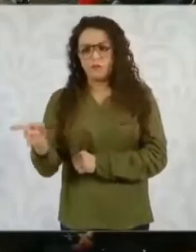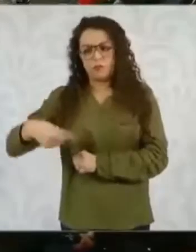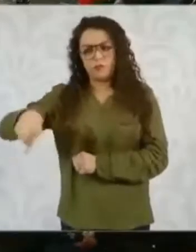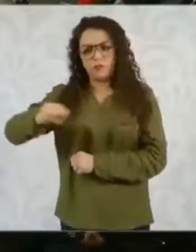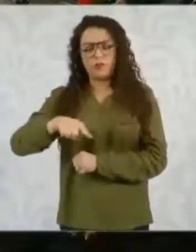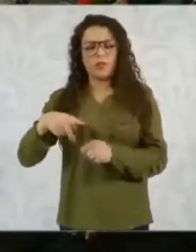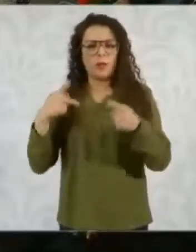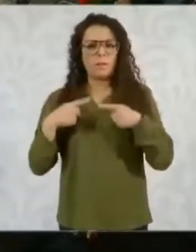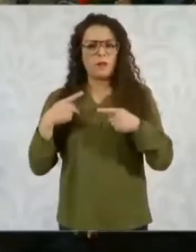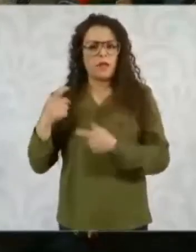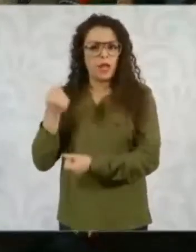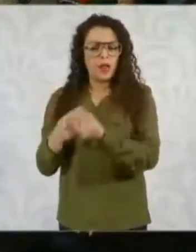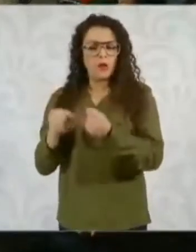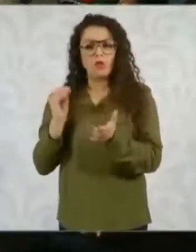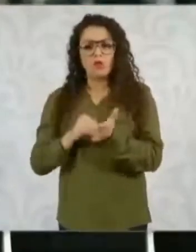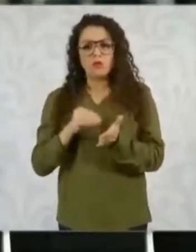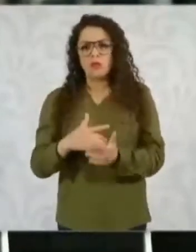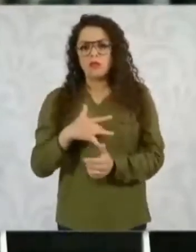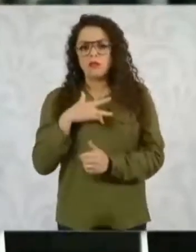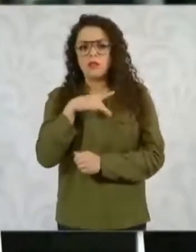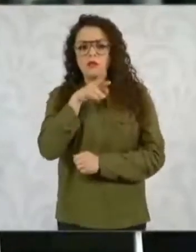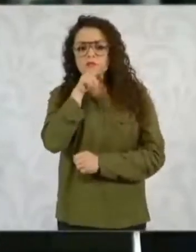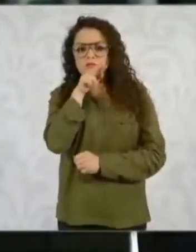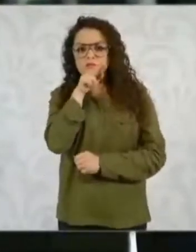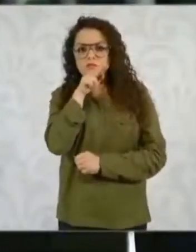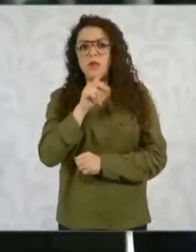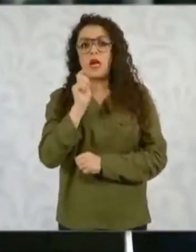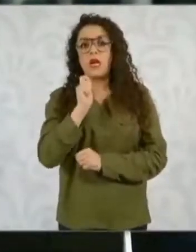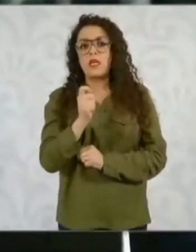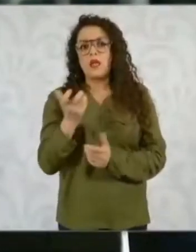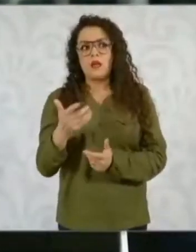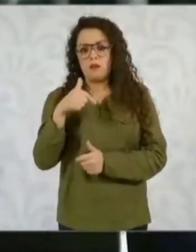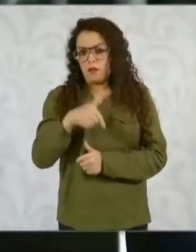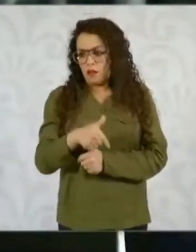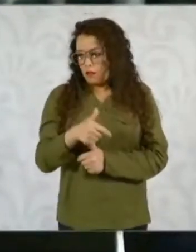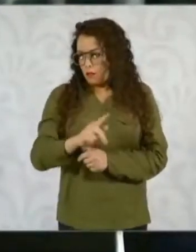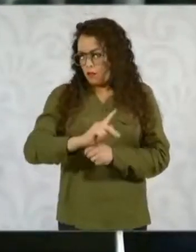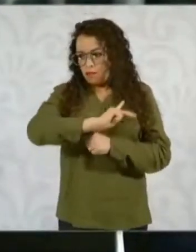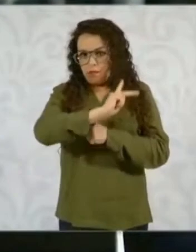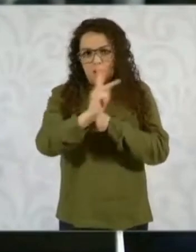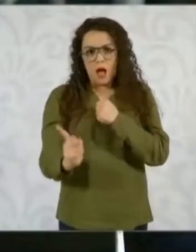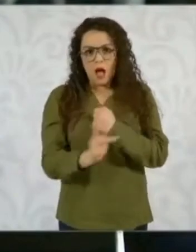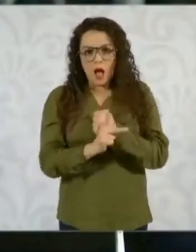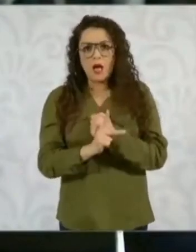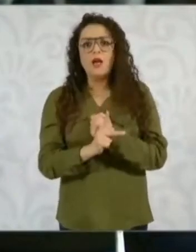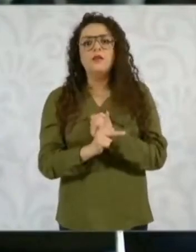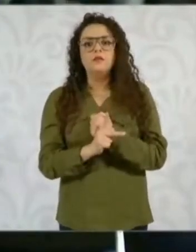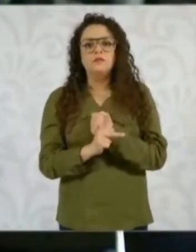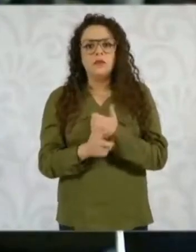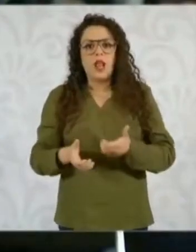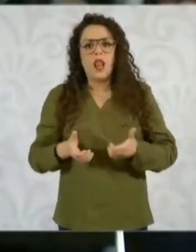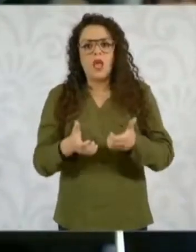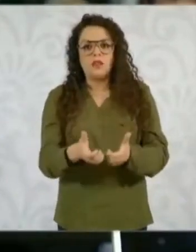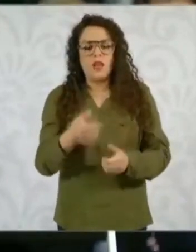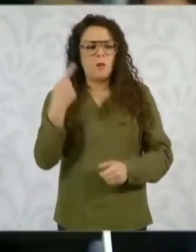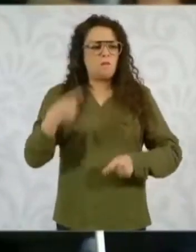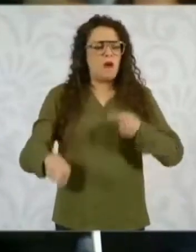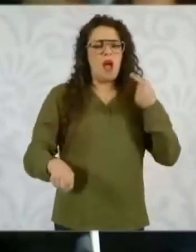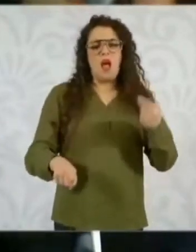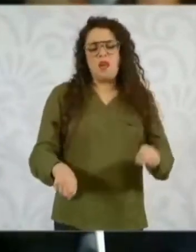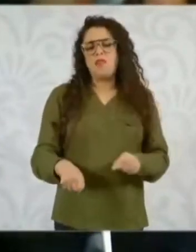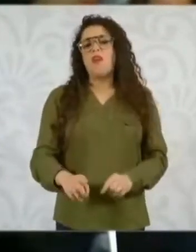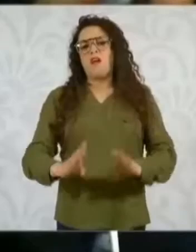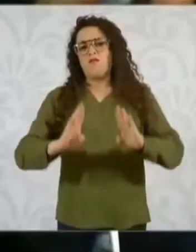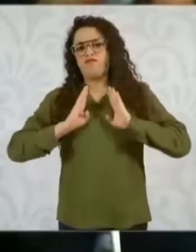preocupado por la posibilidad de una militarización del país y el uso de la fuerza para